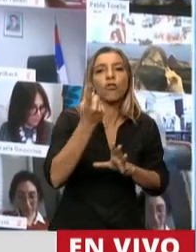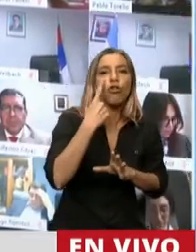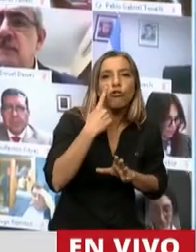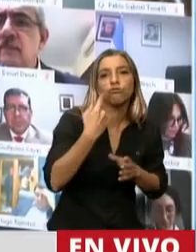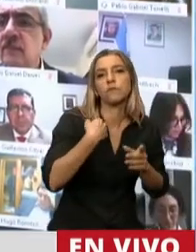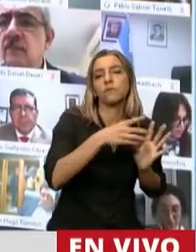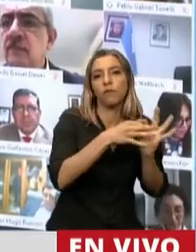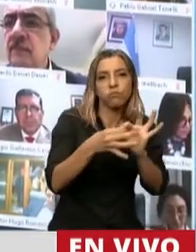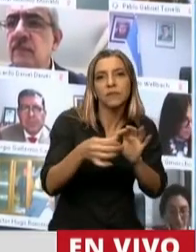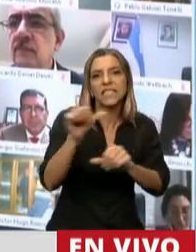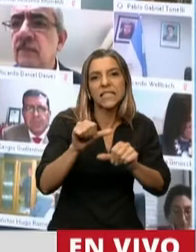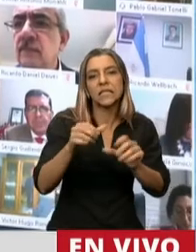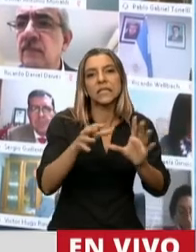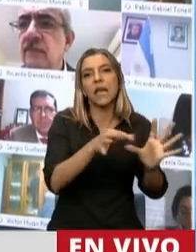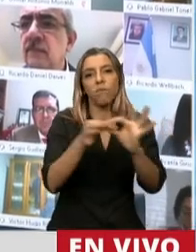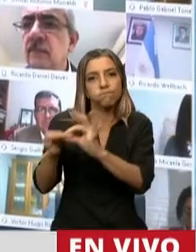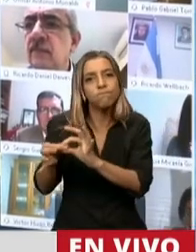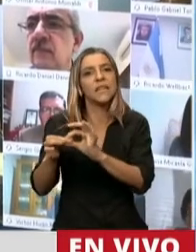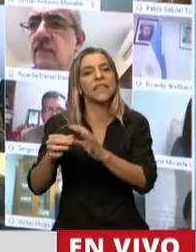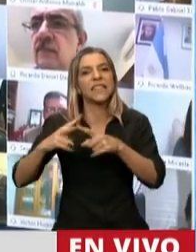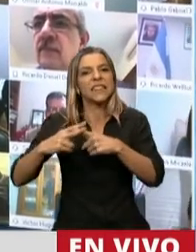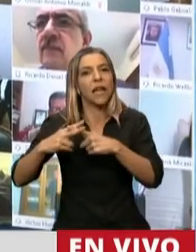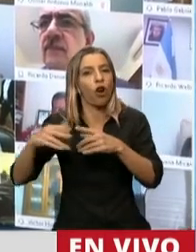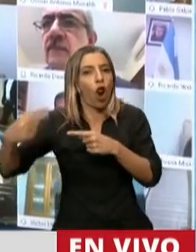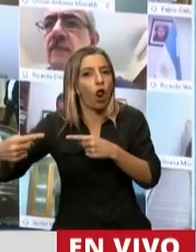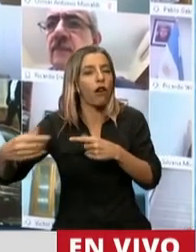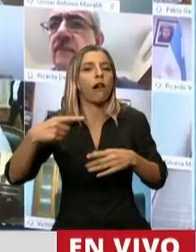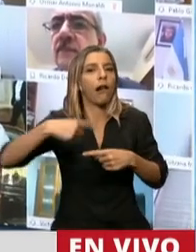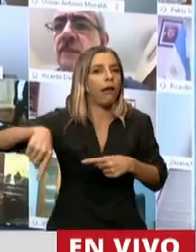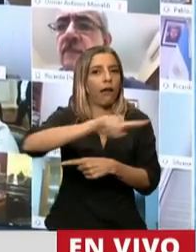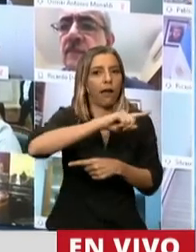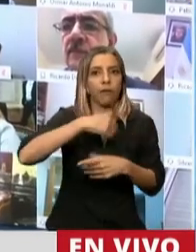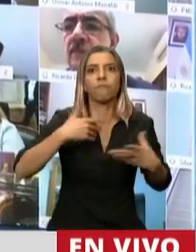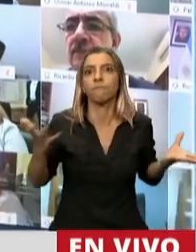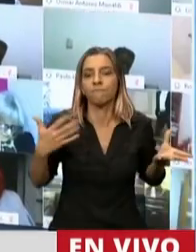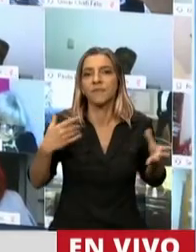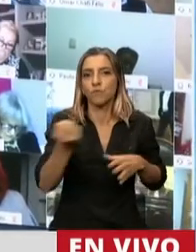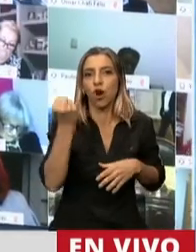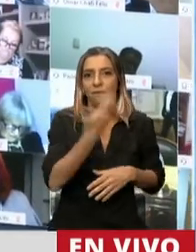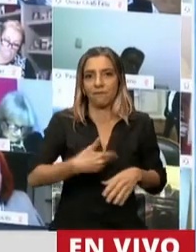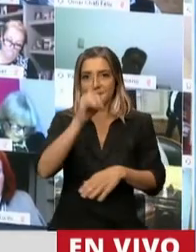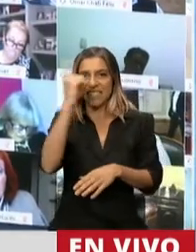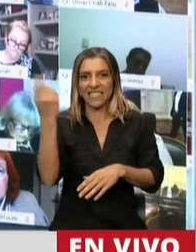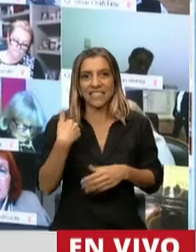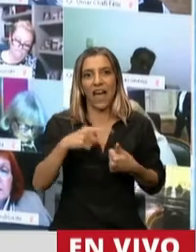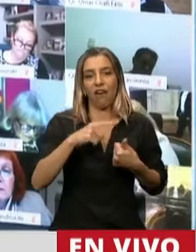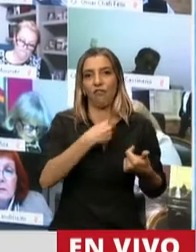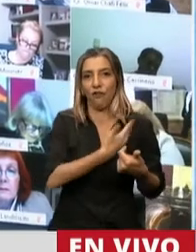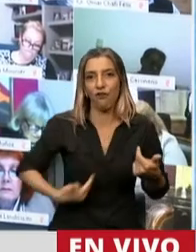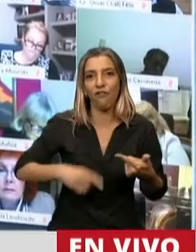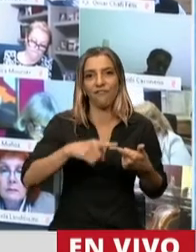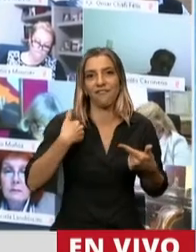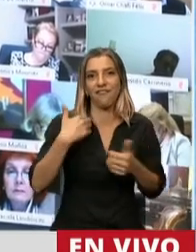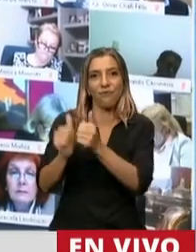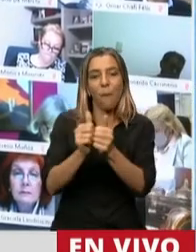ciencia y tecnología, entre Estado, gobierno, universidades y empresas. Lo que estamos haciendo aquí